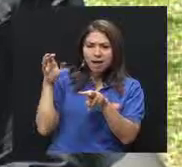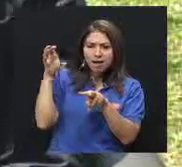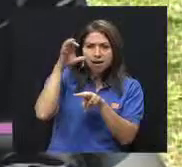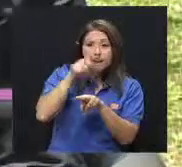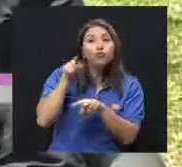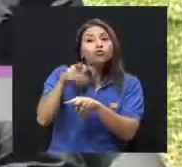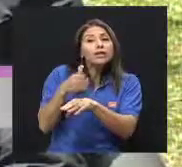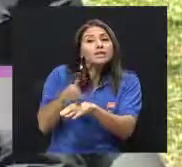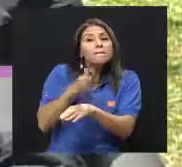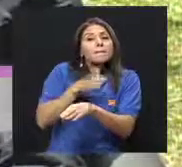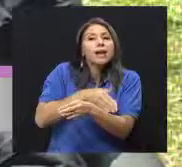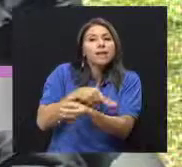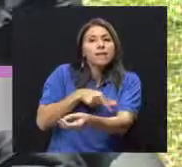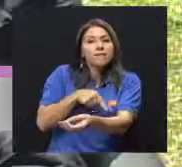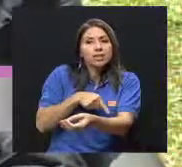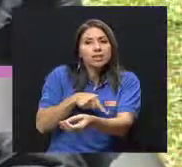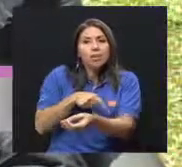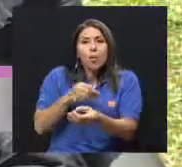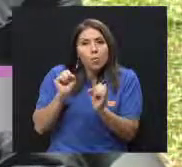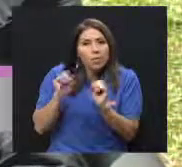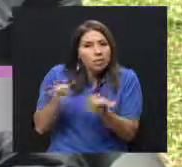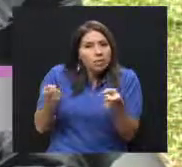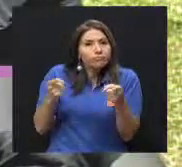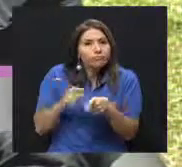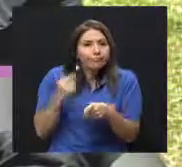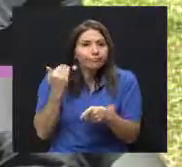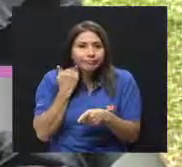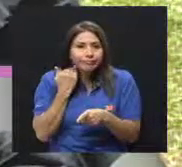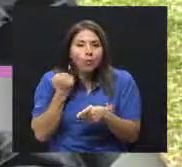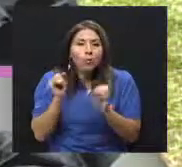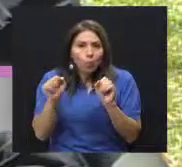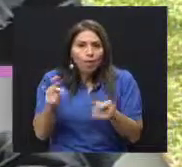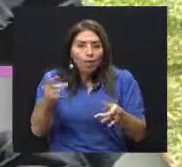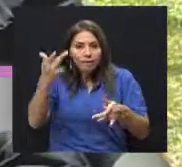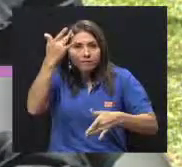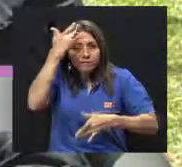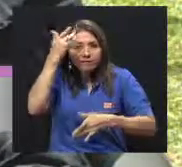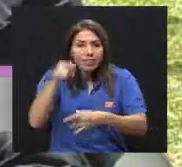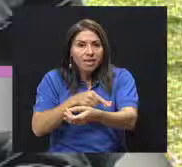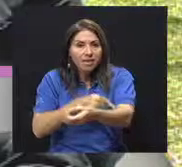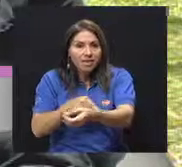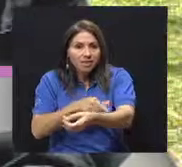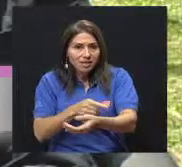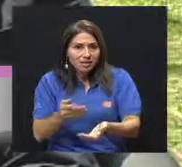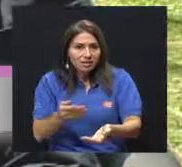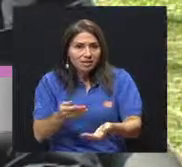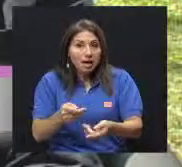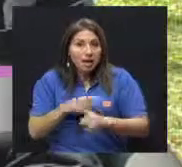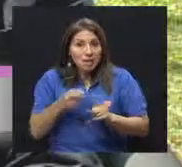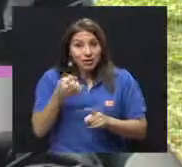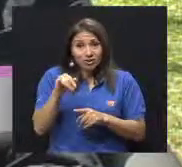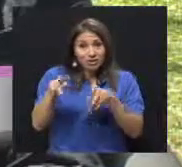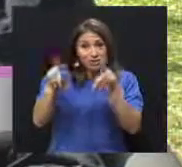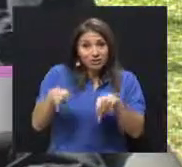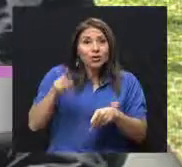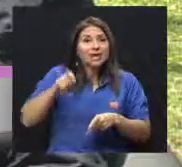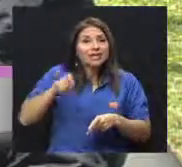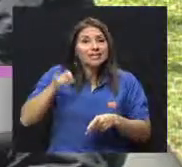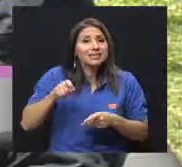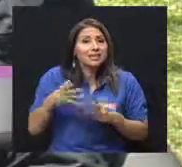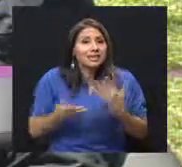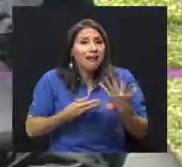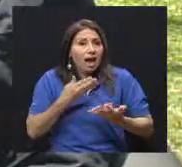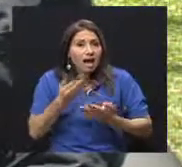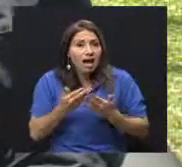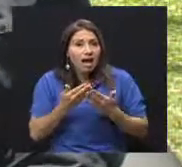puede tener mucho riesgo de padecer de diabetes, bueno, haga ciertas cosas también, en términos monetarios, ¿cuánto se podría